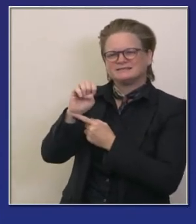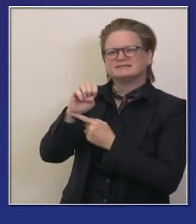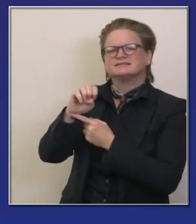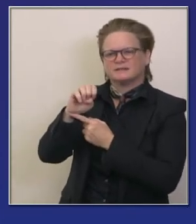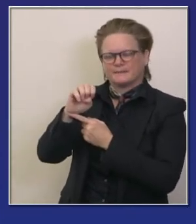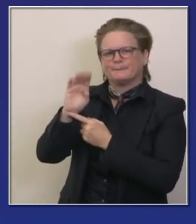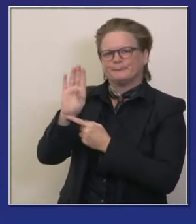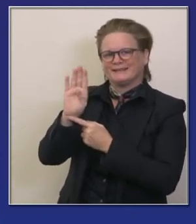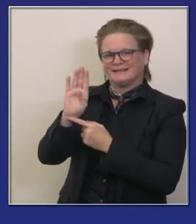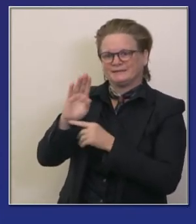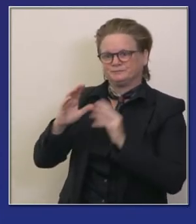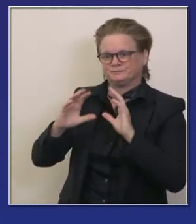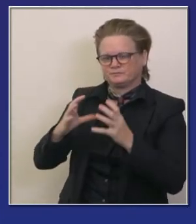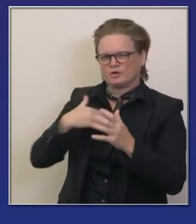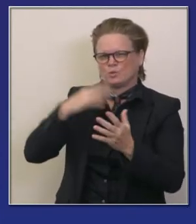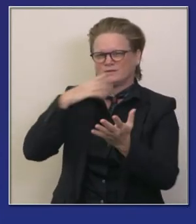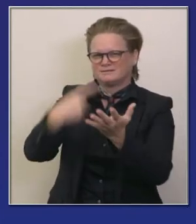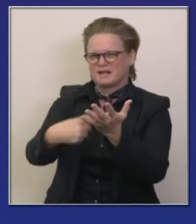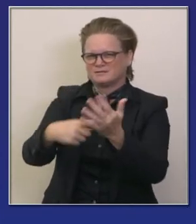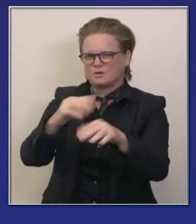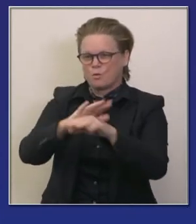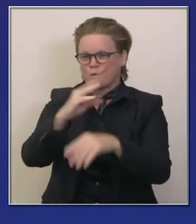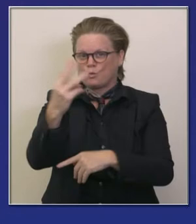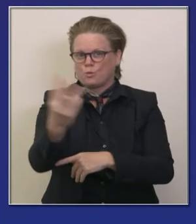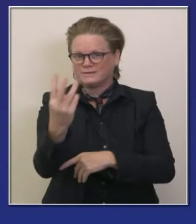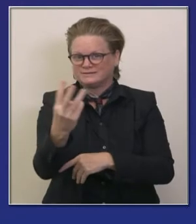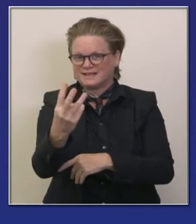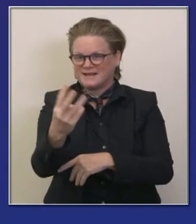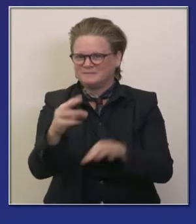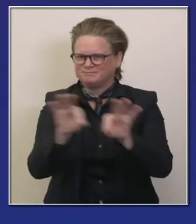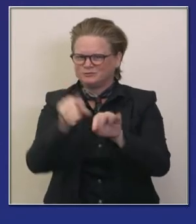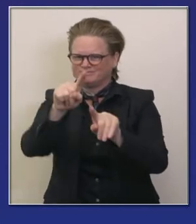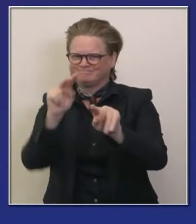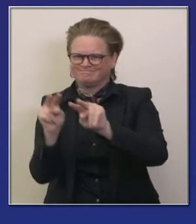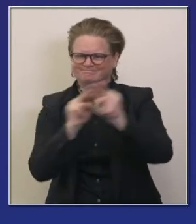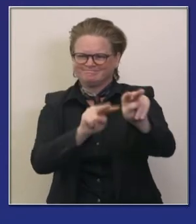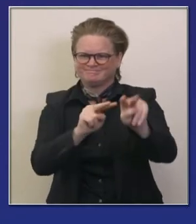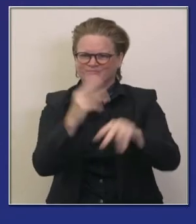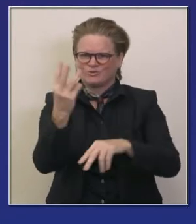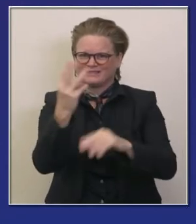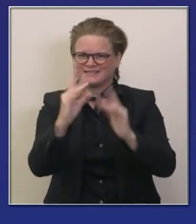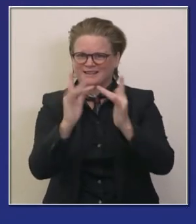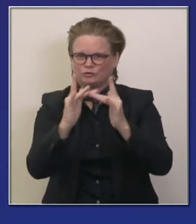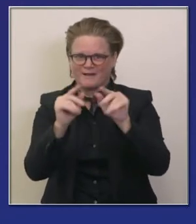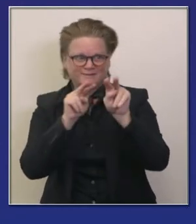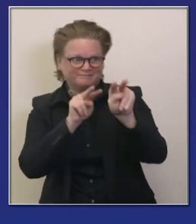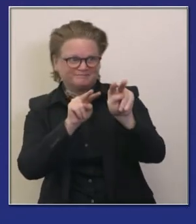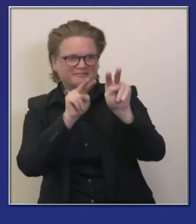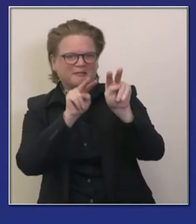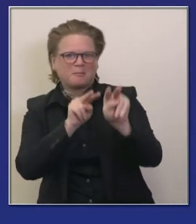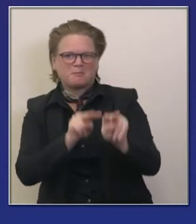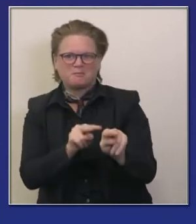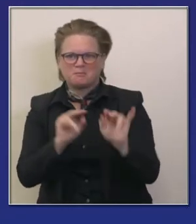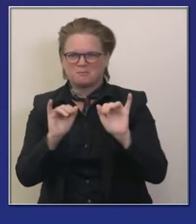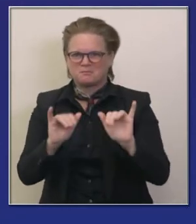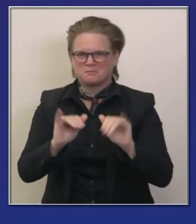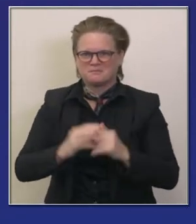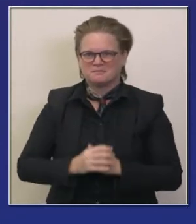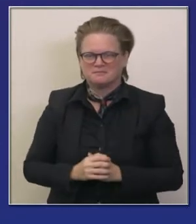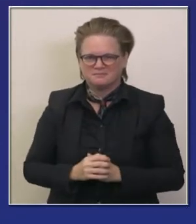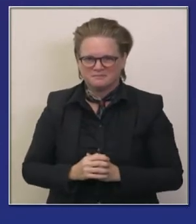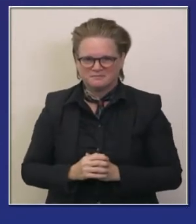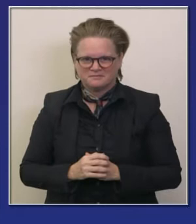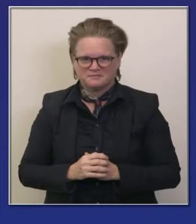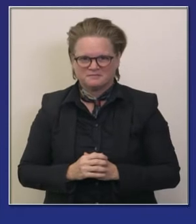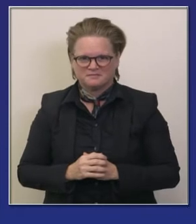a cabo el miércoles aprobación de la FDA administración de fármacos y alimentos de Pfizer se espera que para el 10 de diciembre se